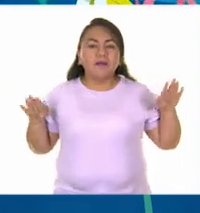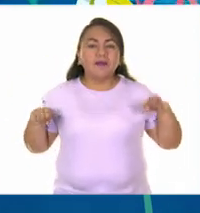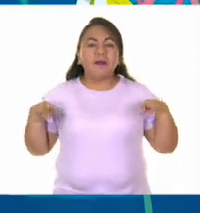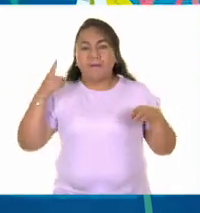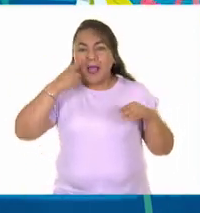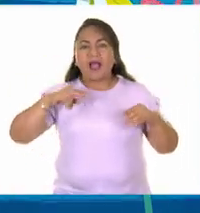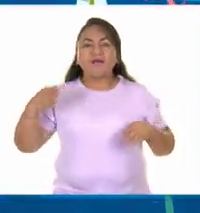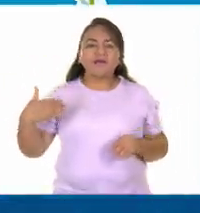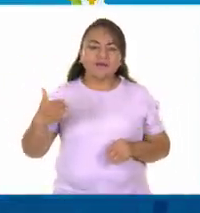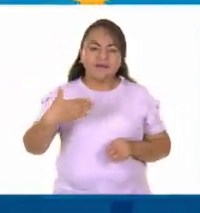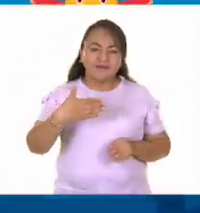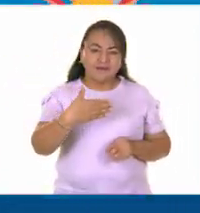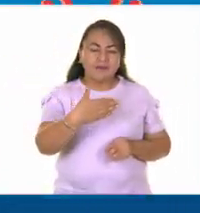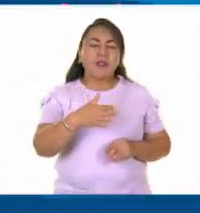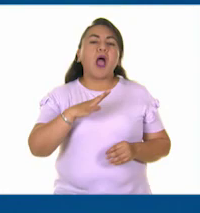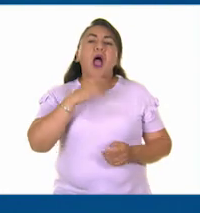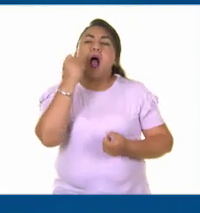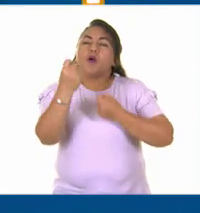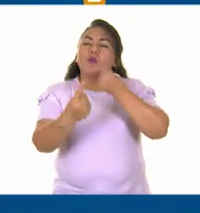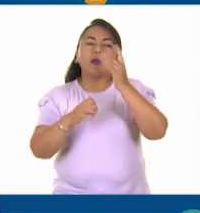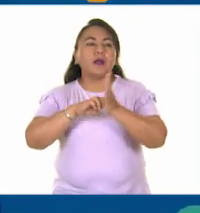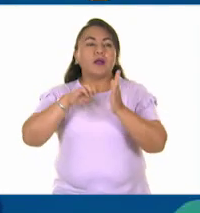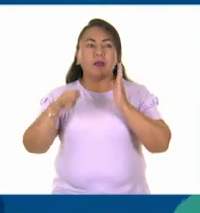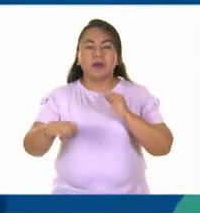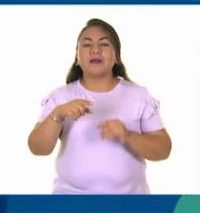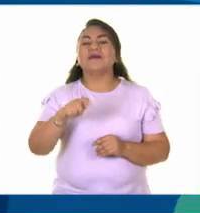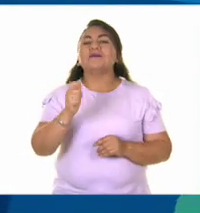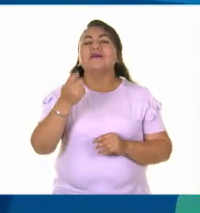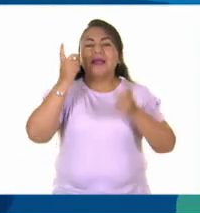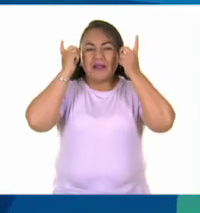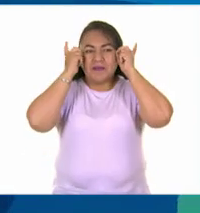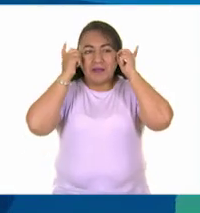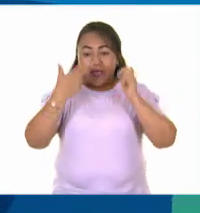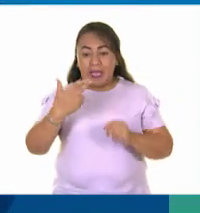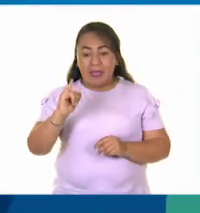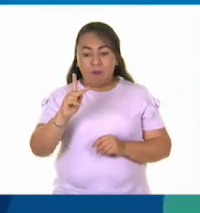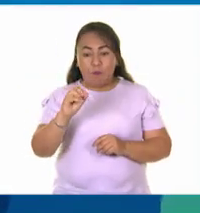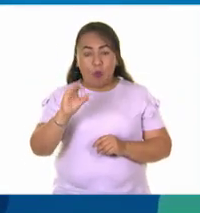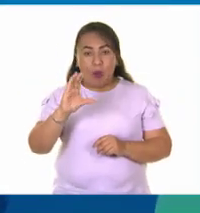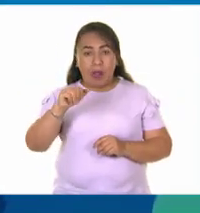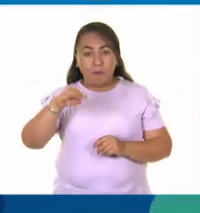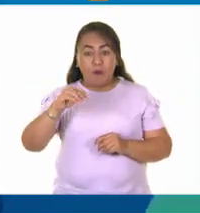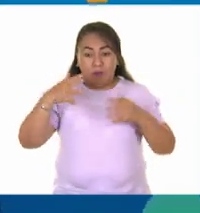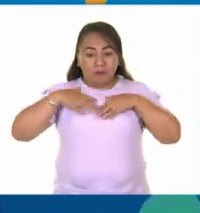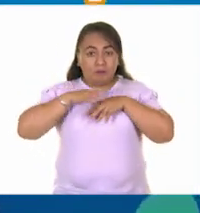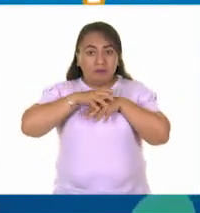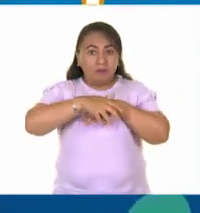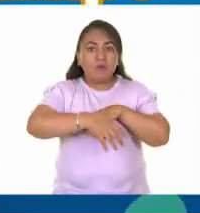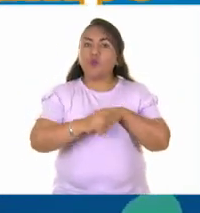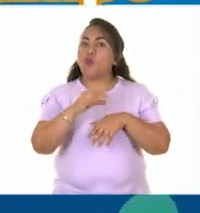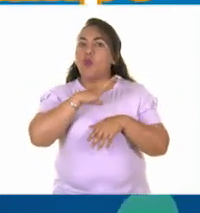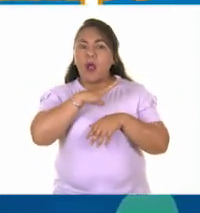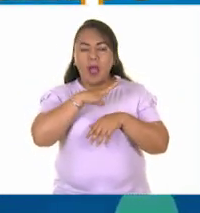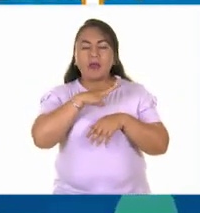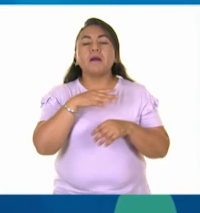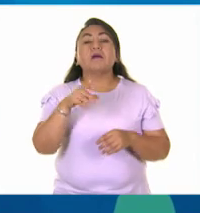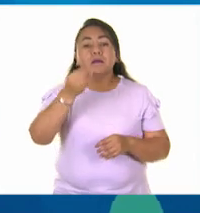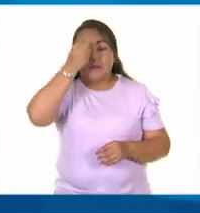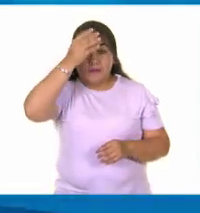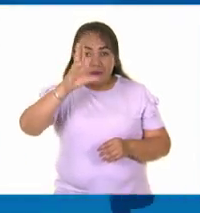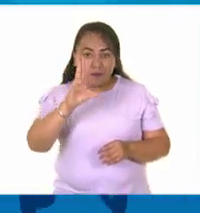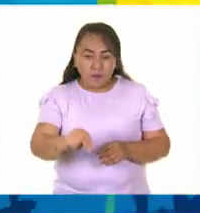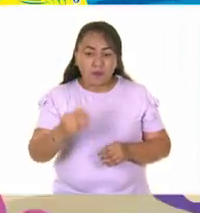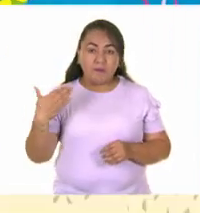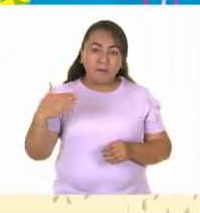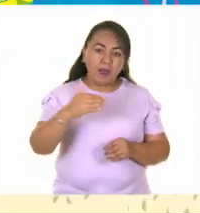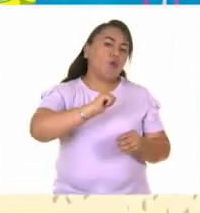hay algunas excepciones, como por ejemplo, el hipocampo, que no tiene escamas. Así que no lo olviden, los